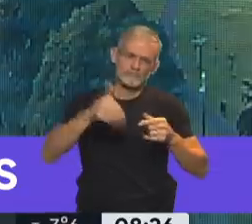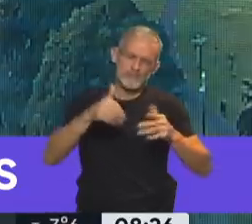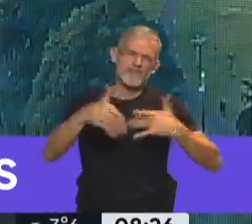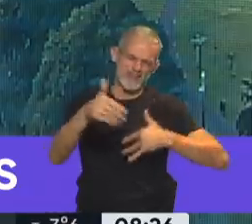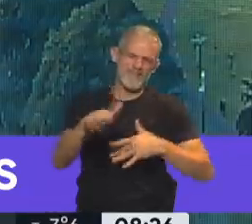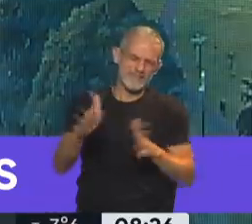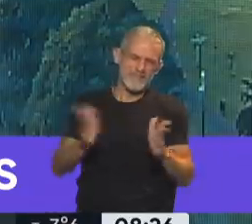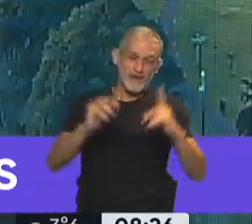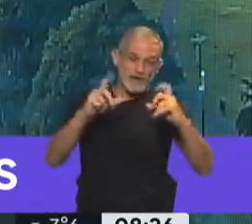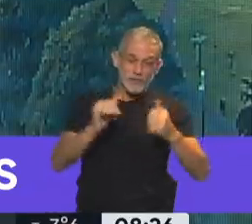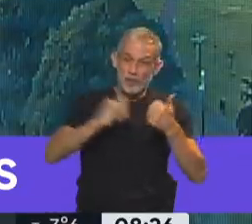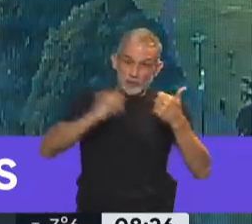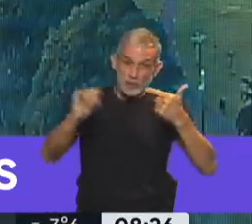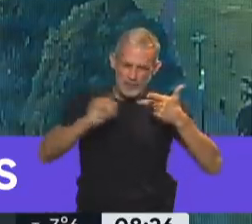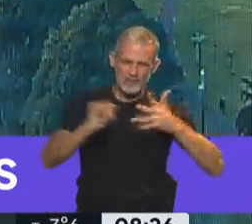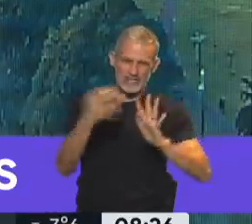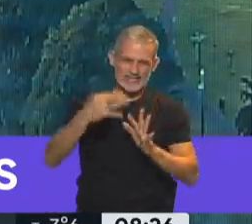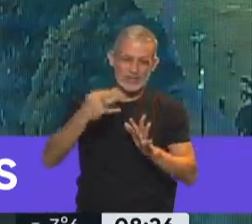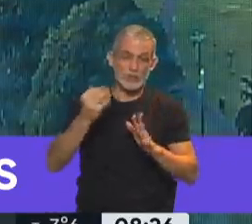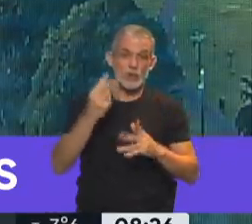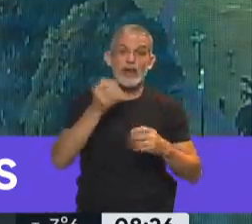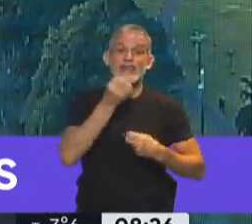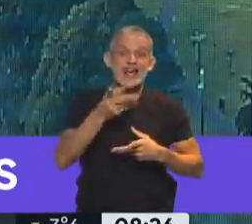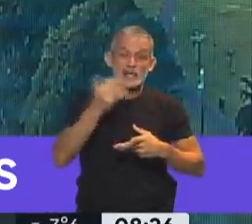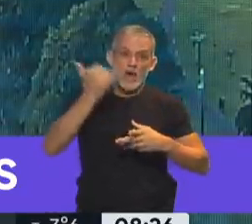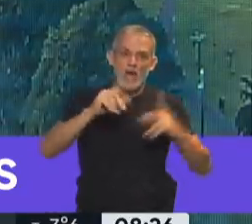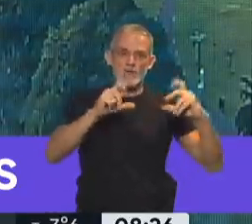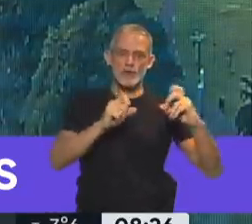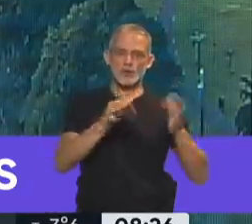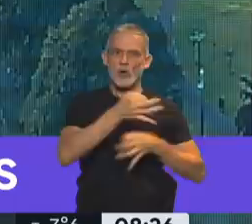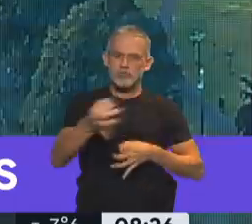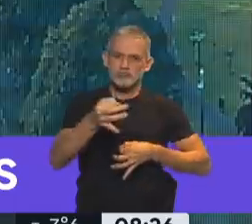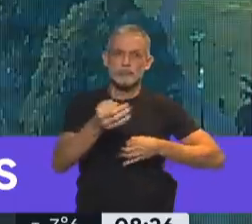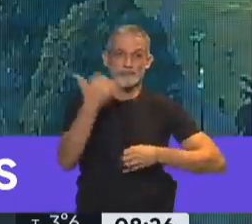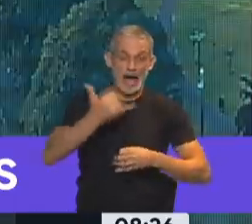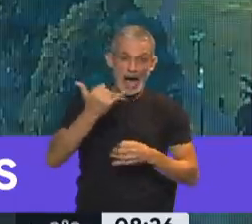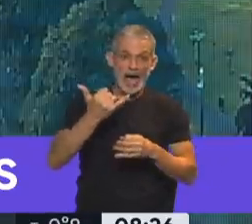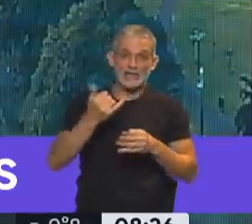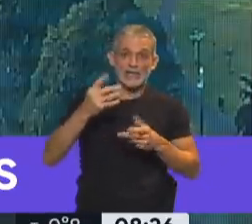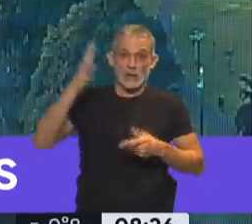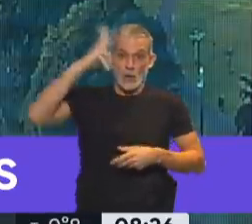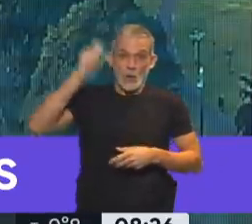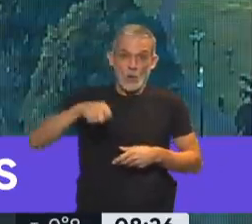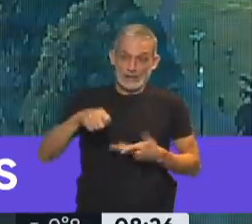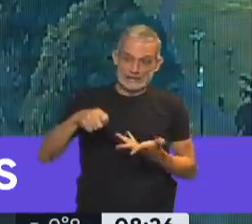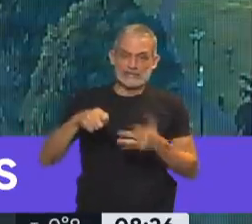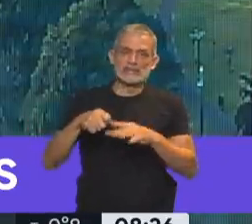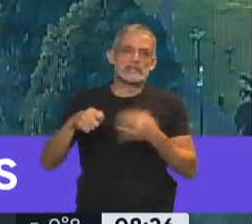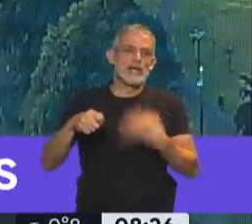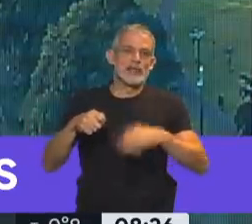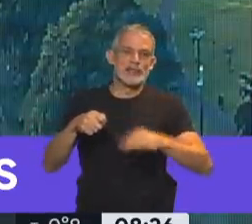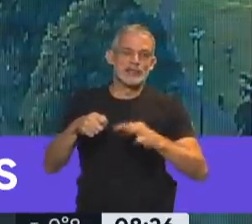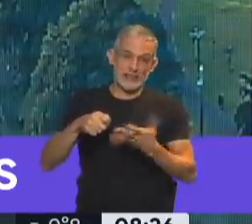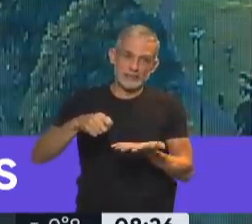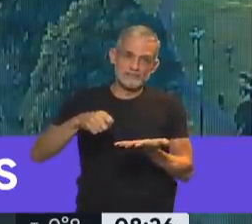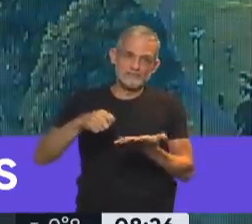en llegar. Y a partir de la declaración y el reconocimiento de la existencia de la foto, quien tenga asignada esa causa, tendrá básicamente gran